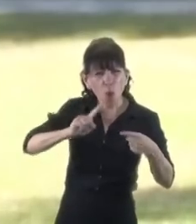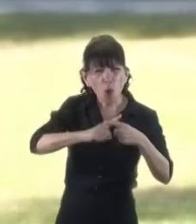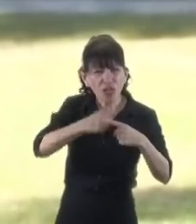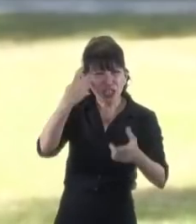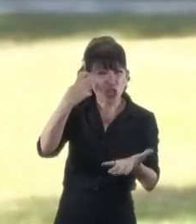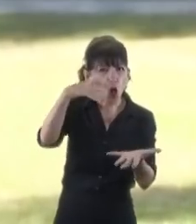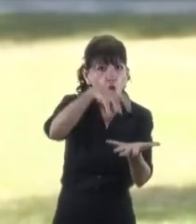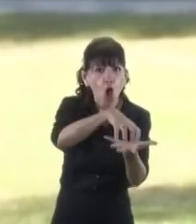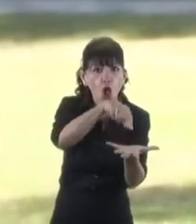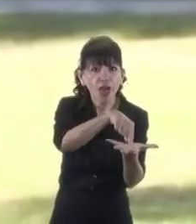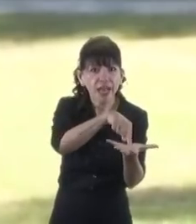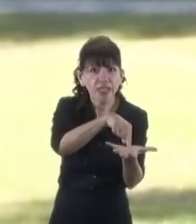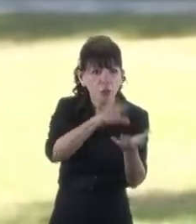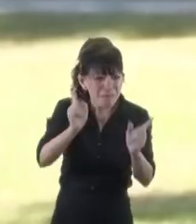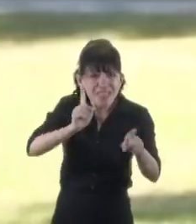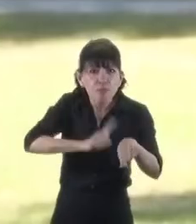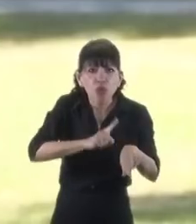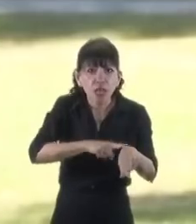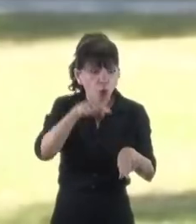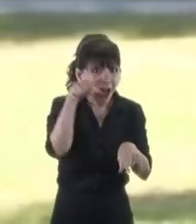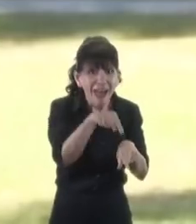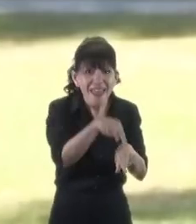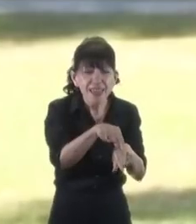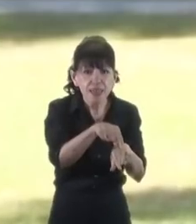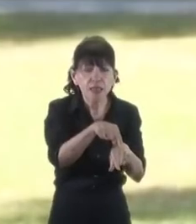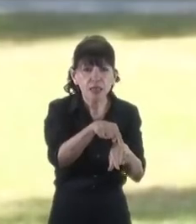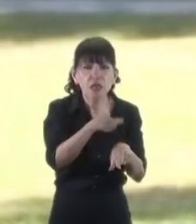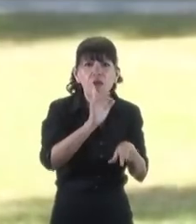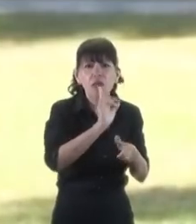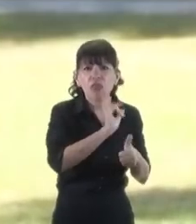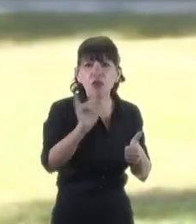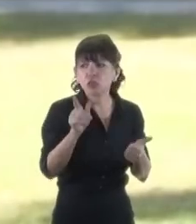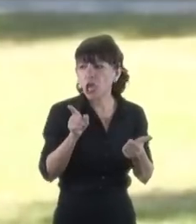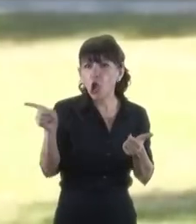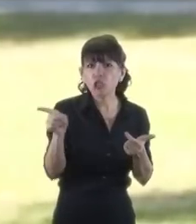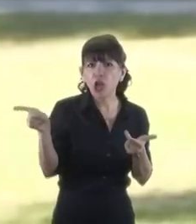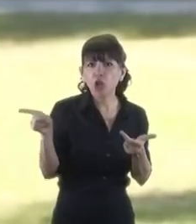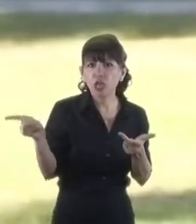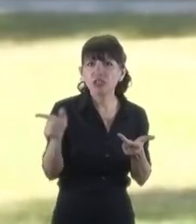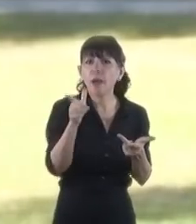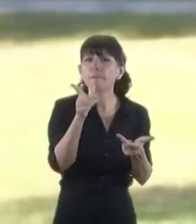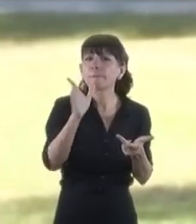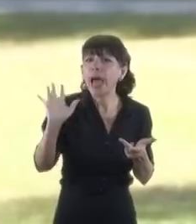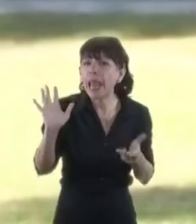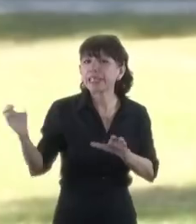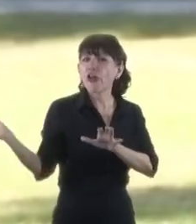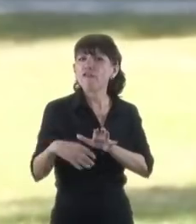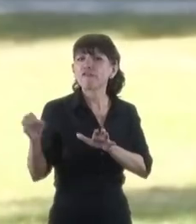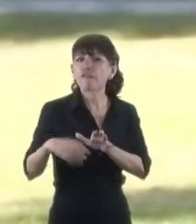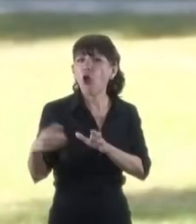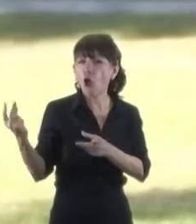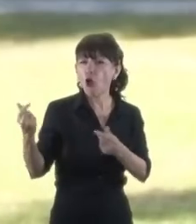donde se estaba denunciando a miembros de la Corte por supuesta corrupción en el manejo de fondos públicos.